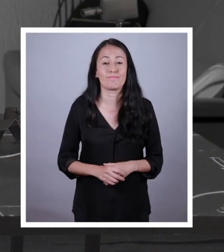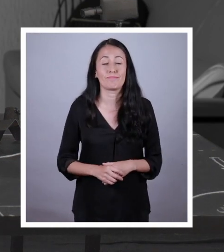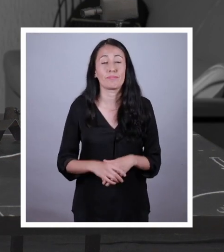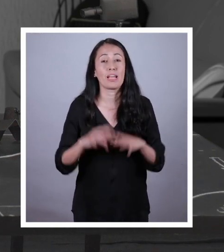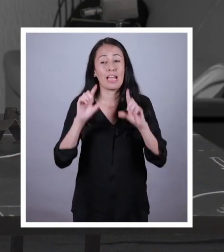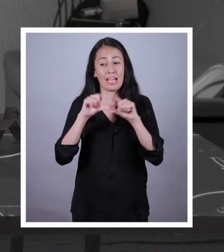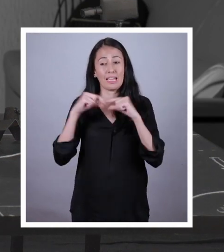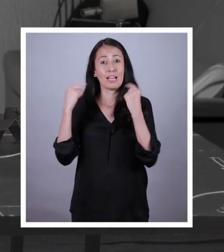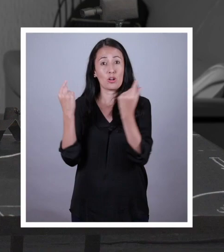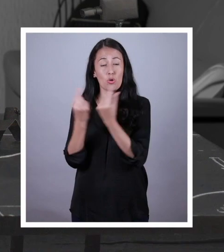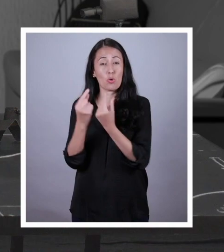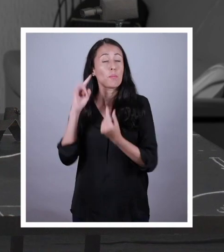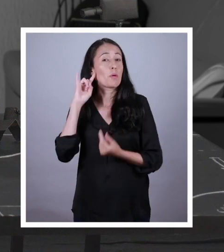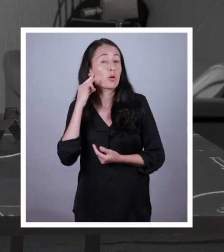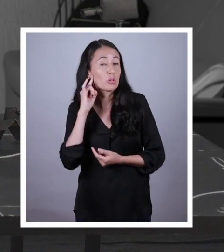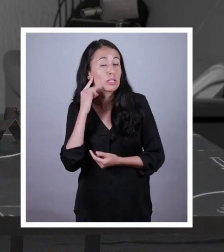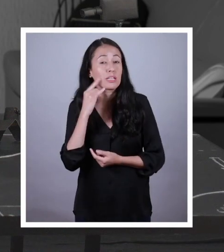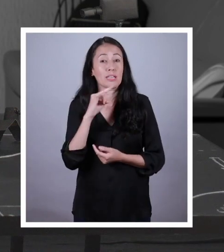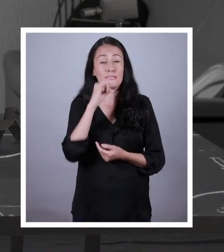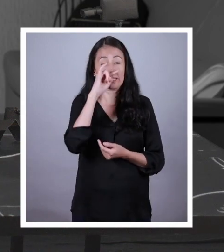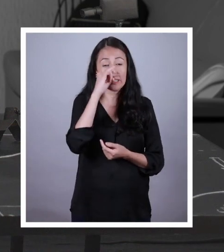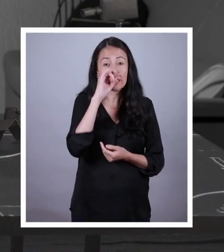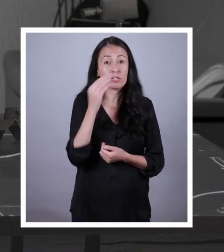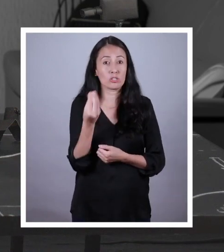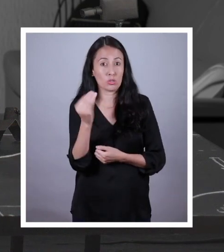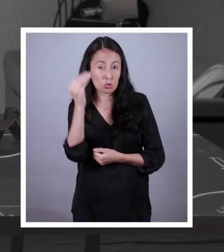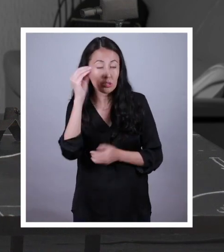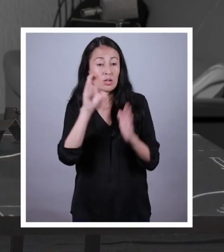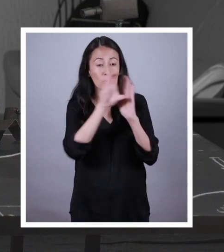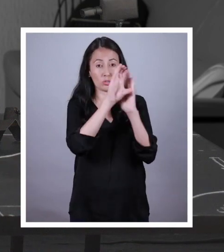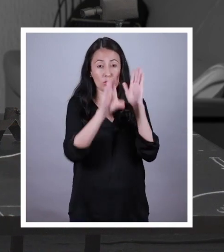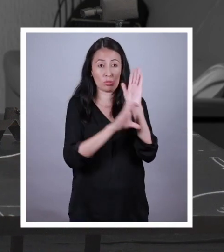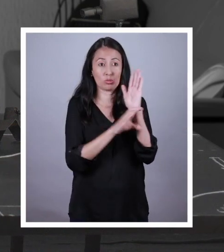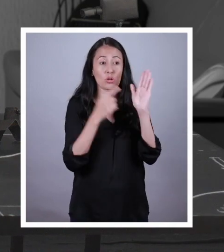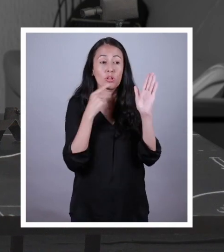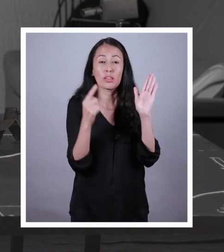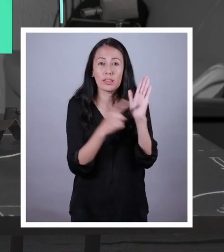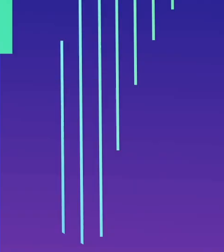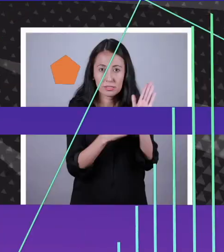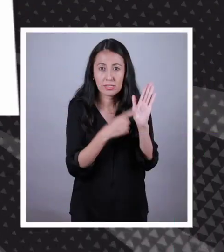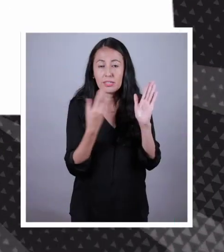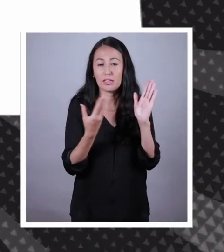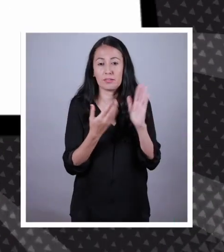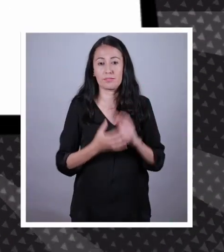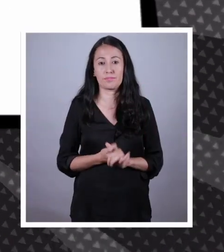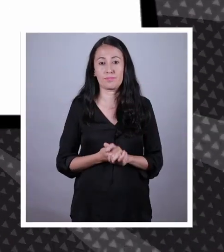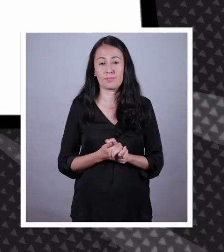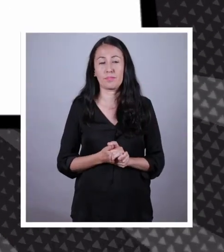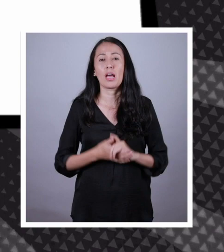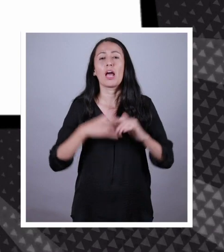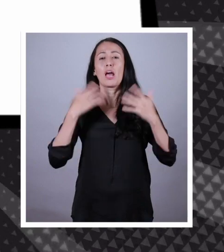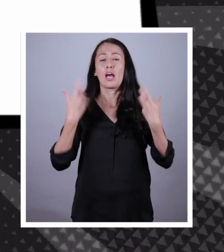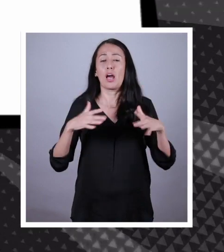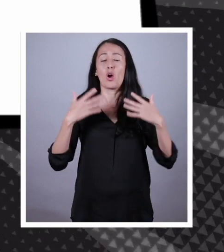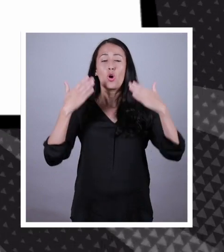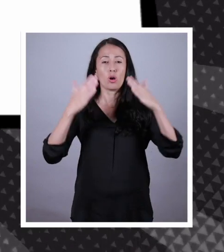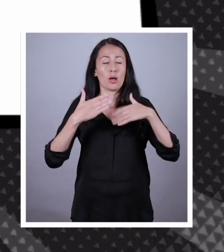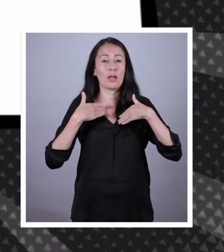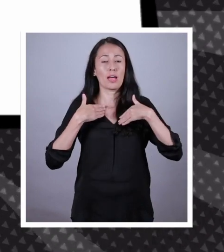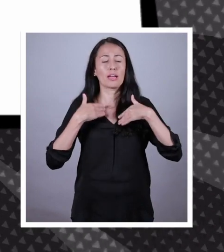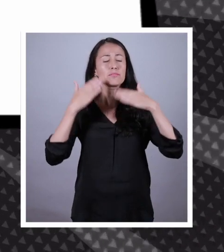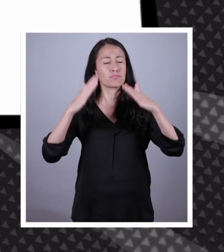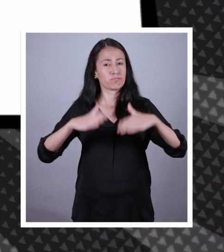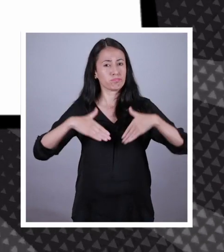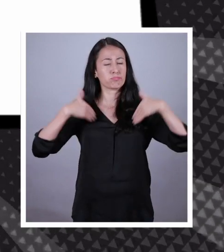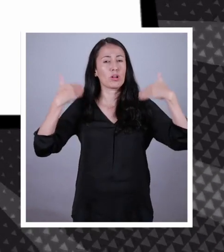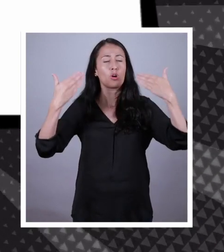el grupo de las niñas, niños y adolescentes, la constitución del Ecuador dice expresamente que Gozarán de los derechos comunes del